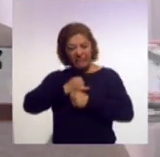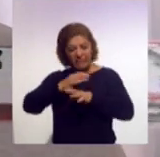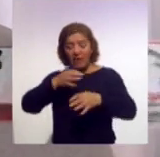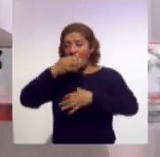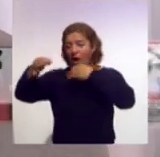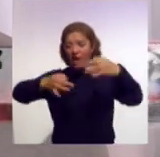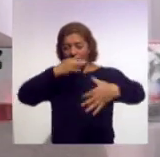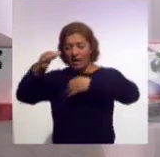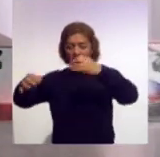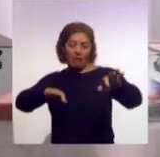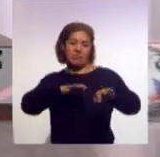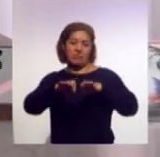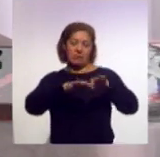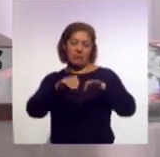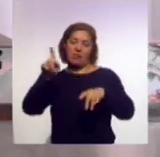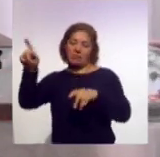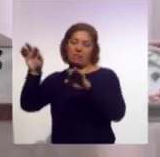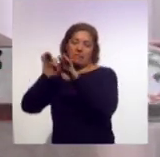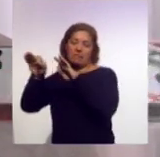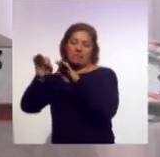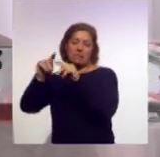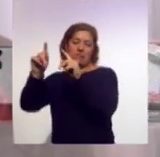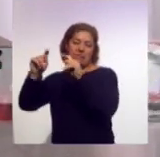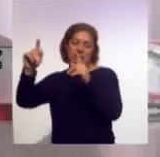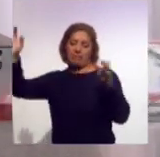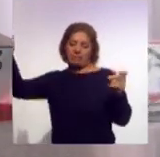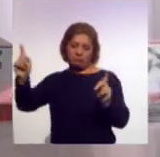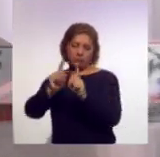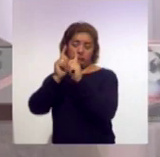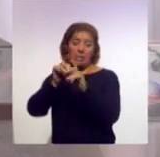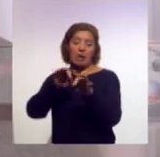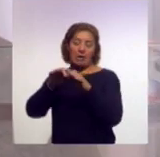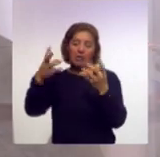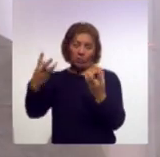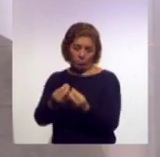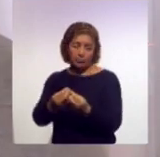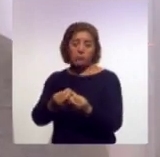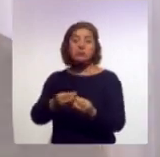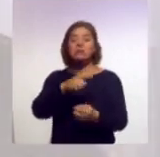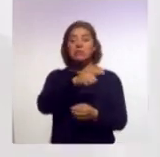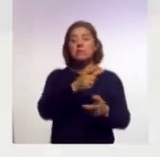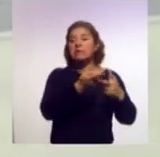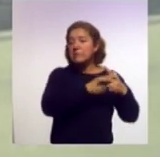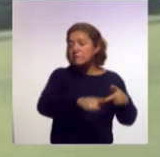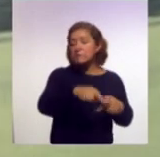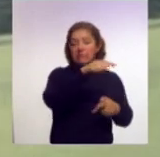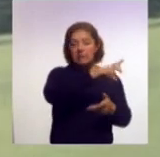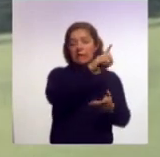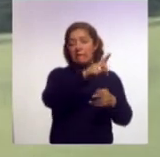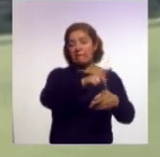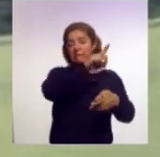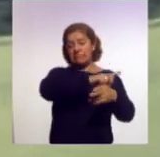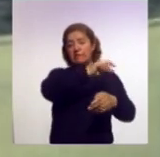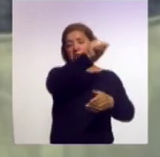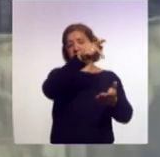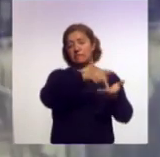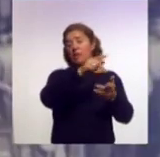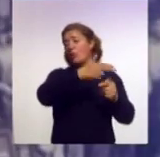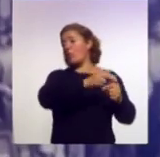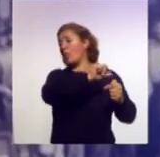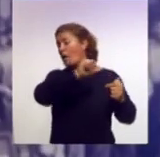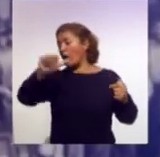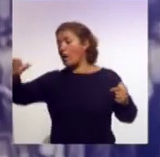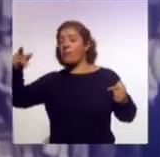Tlaxcala y arrancar este festejo desde Apisaco hasta Puebla Testimonios documentales